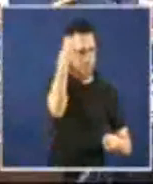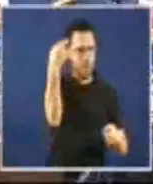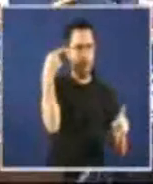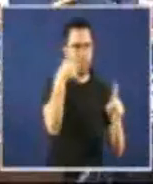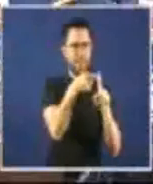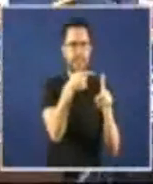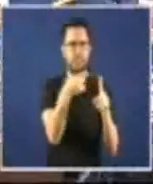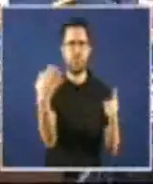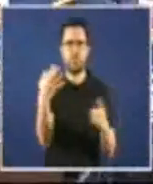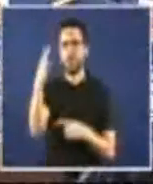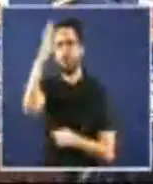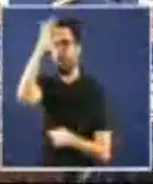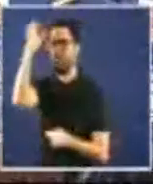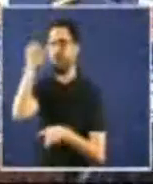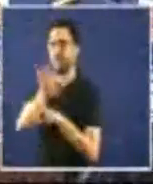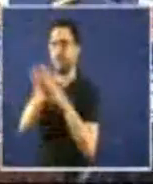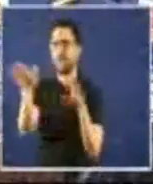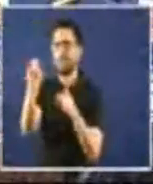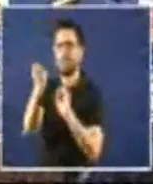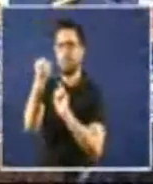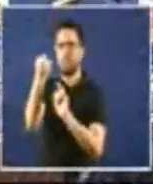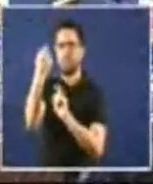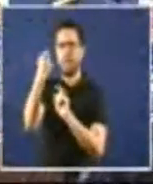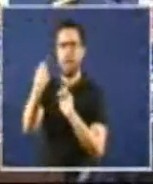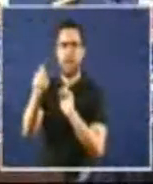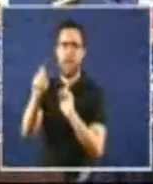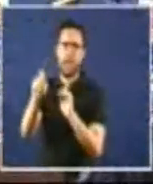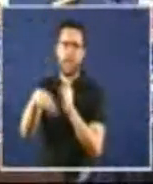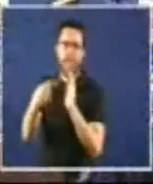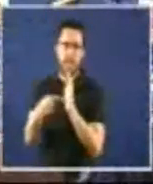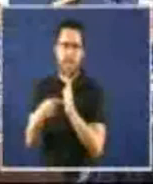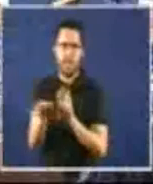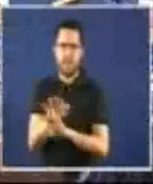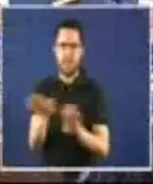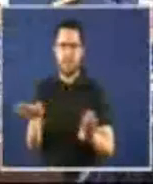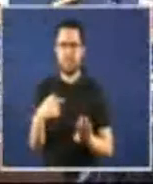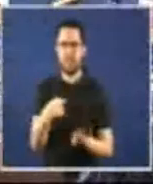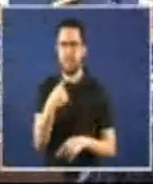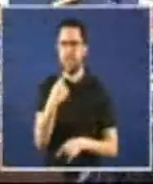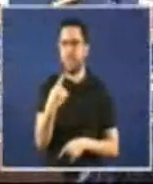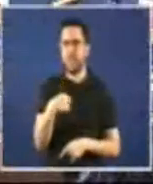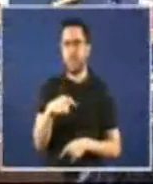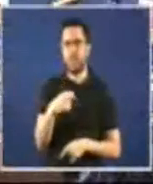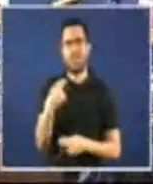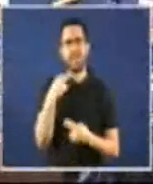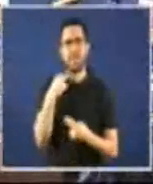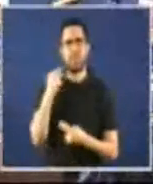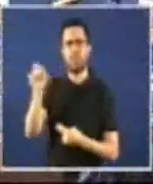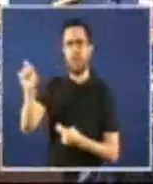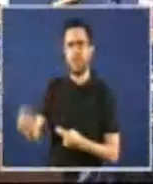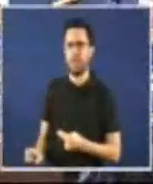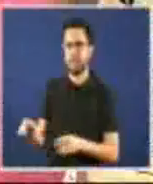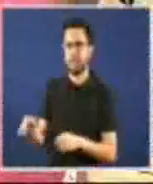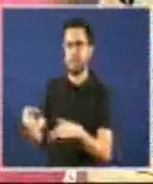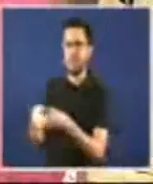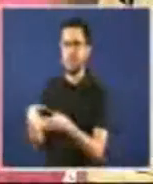domas preestablecidos e logo como quem paga é o común como dixo unha diputada seica súa nas cortes que se jodan